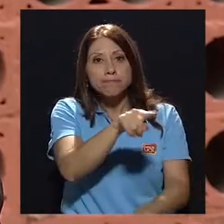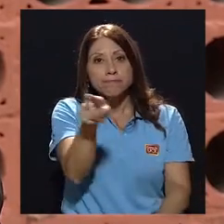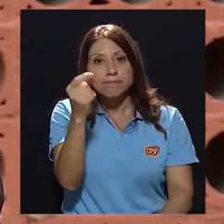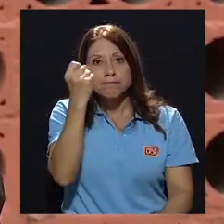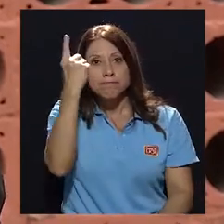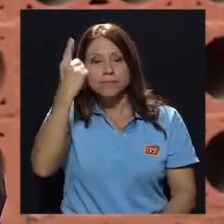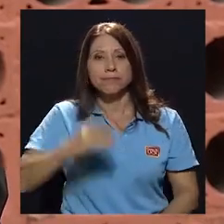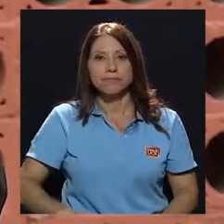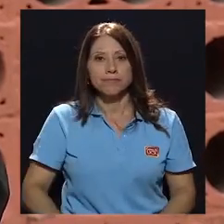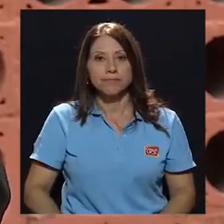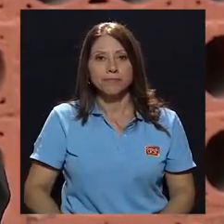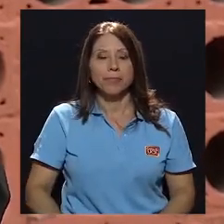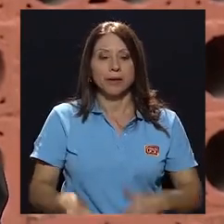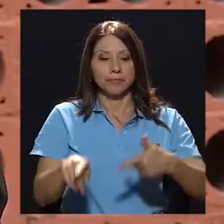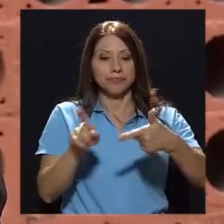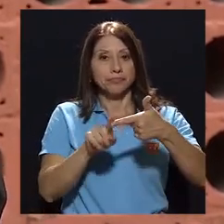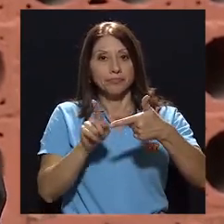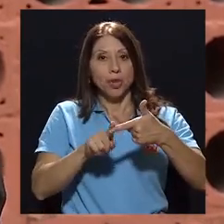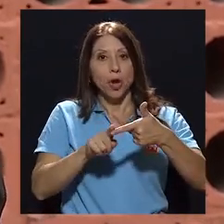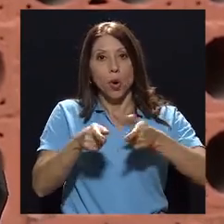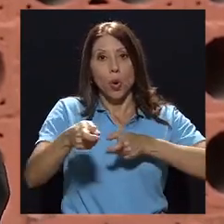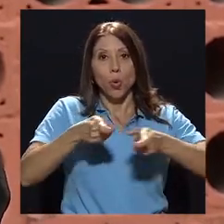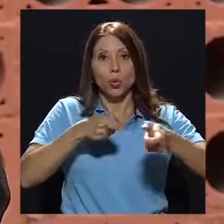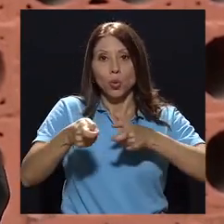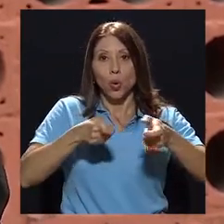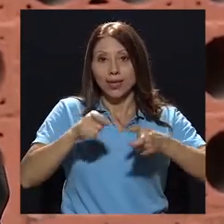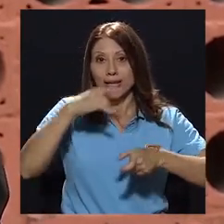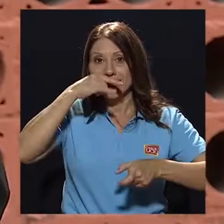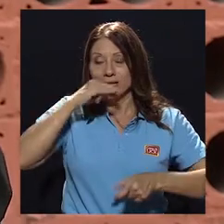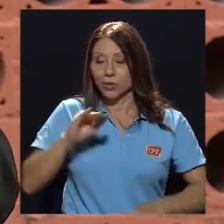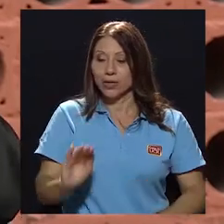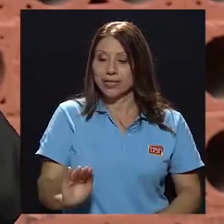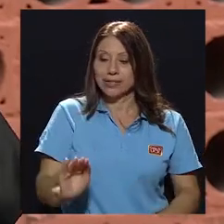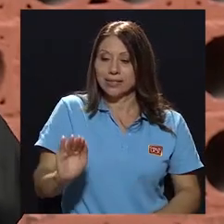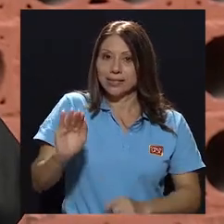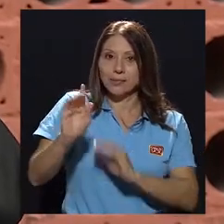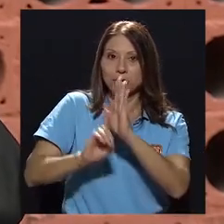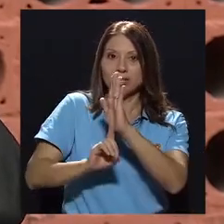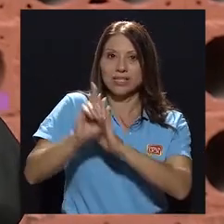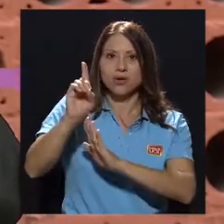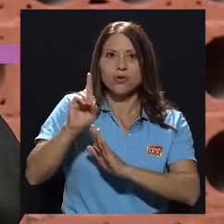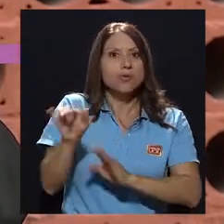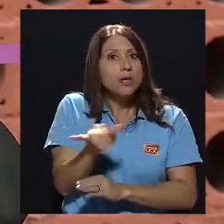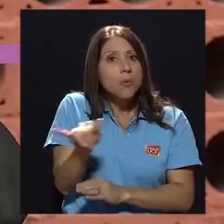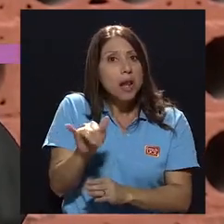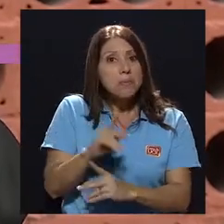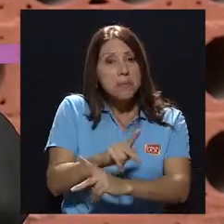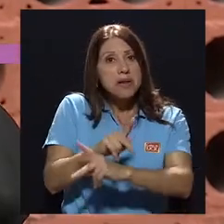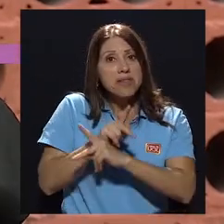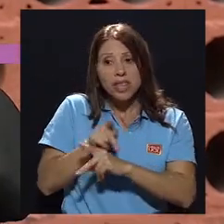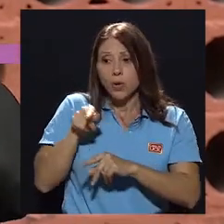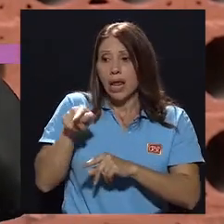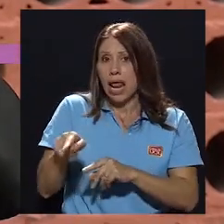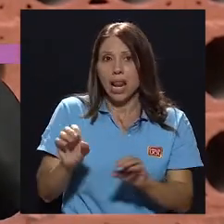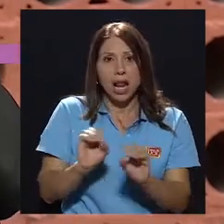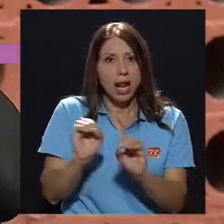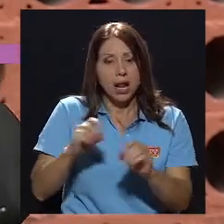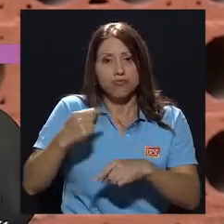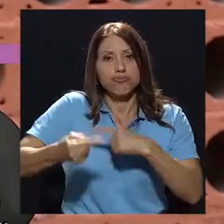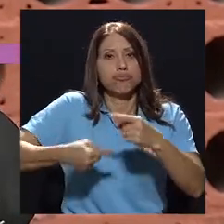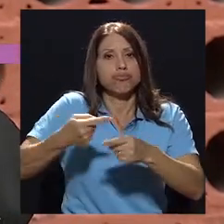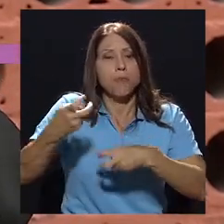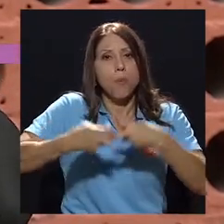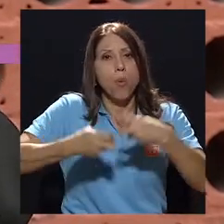comprenda. En el tema del control del crecimiento y desarrollo, igual, lo que se está previniendo es que el niño vaya a tener problemas en su